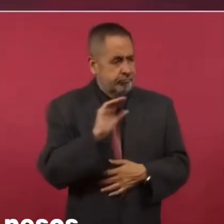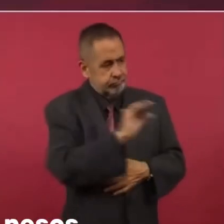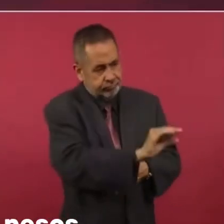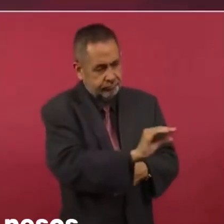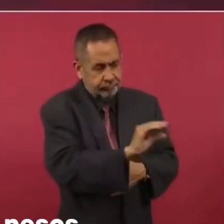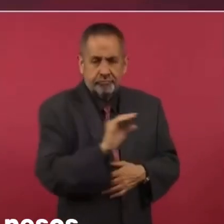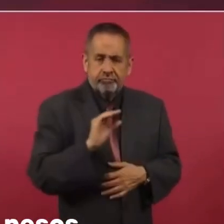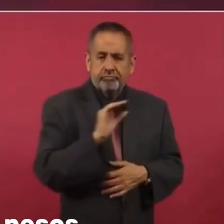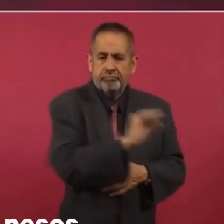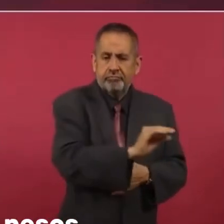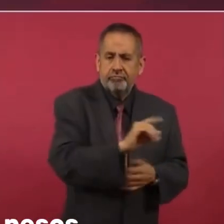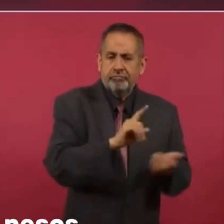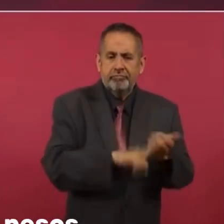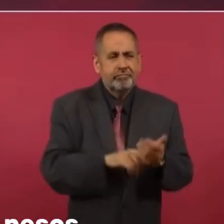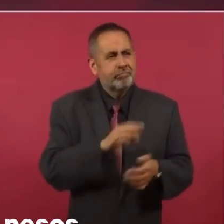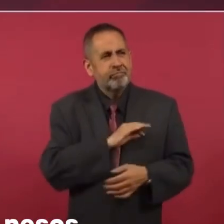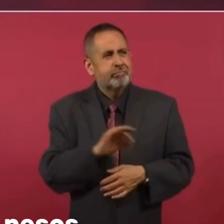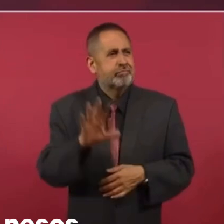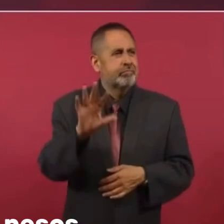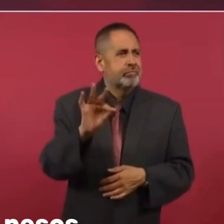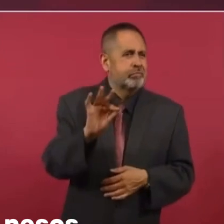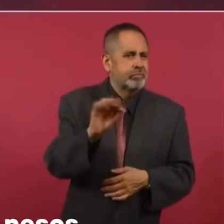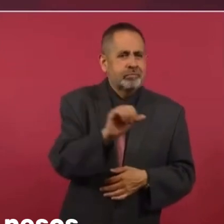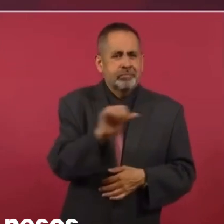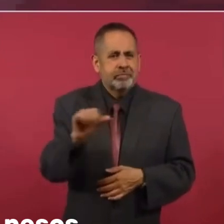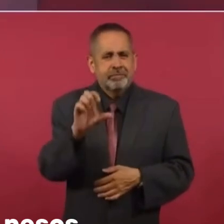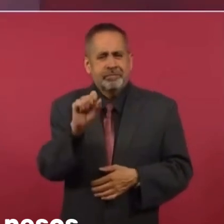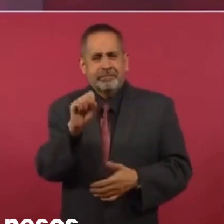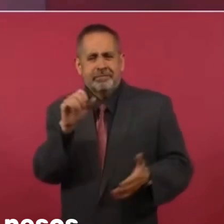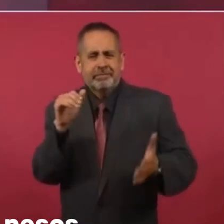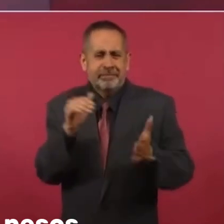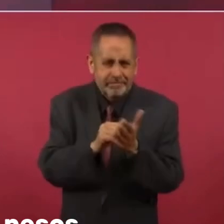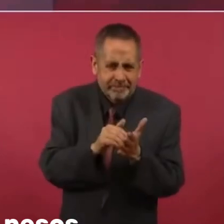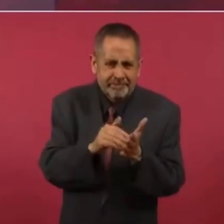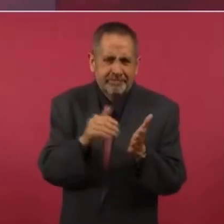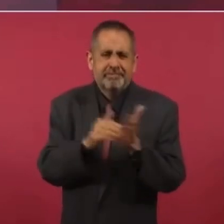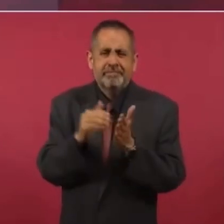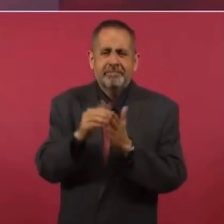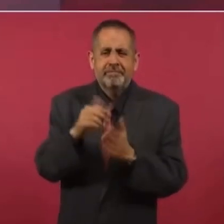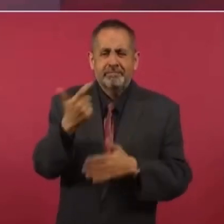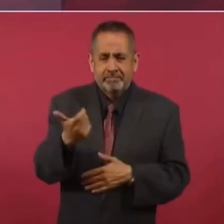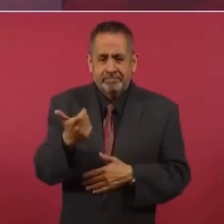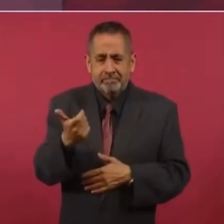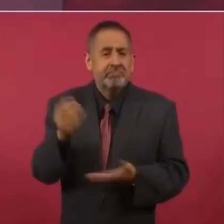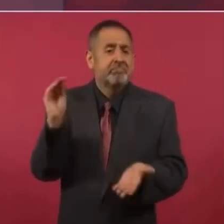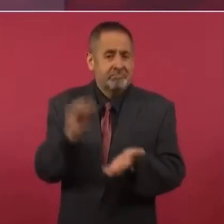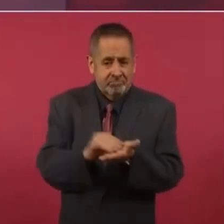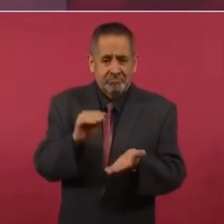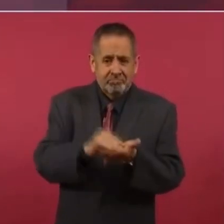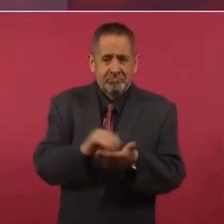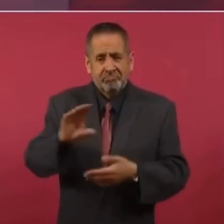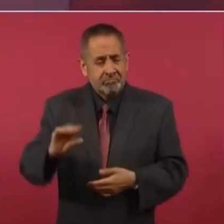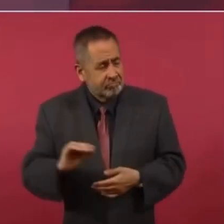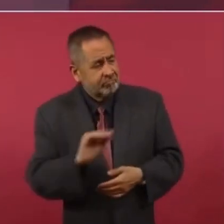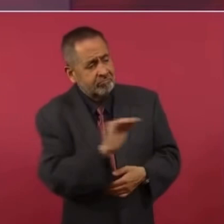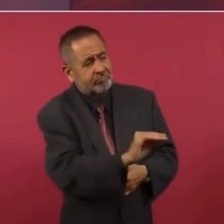cantidad que va de 40 a 60 mil millones de pesos, sólo